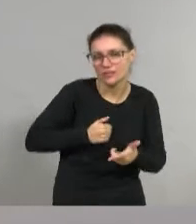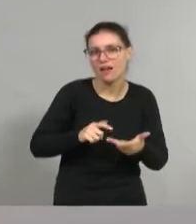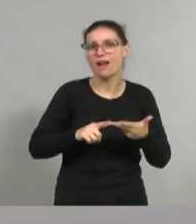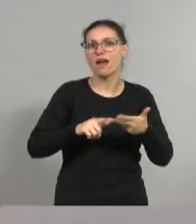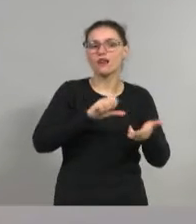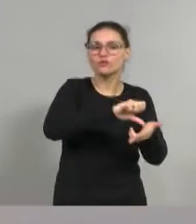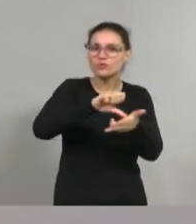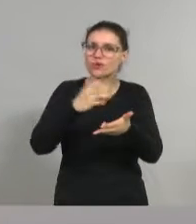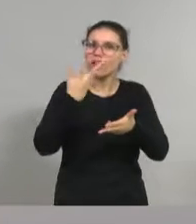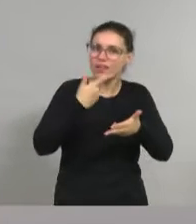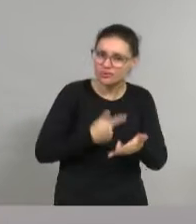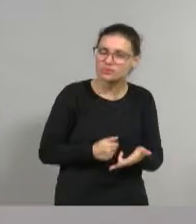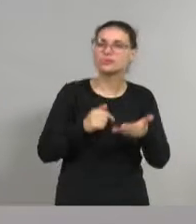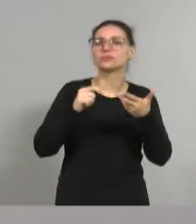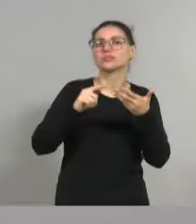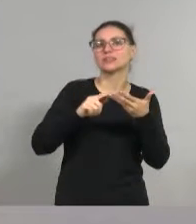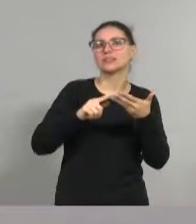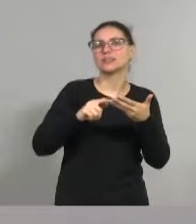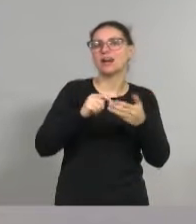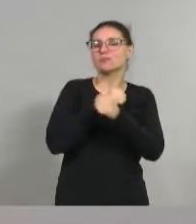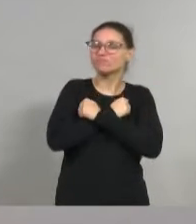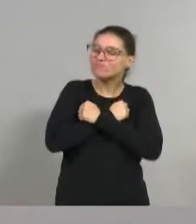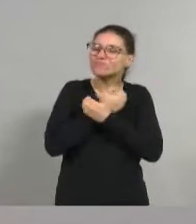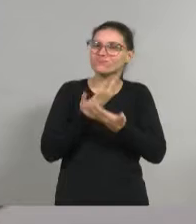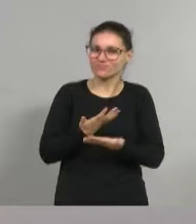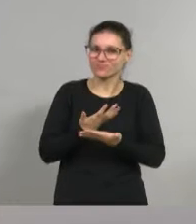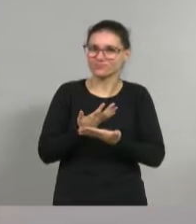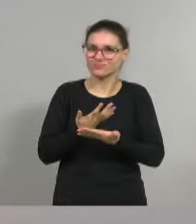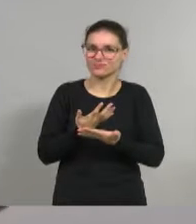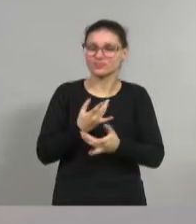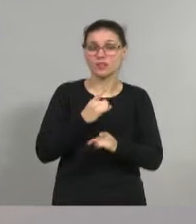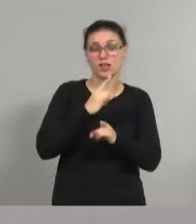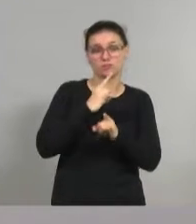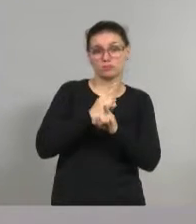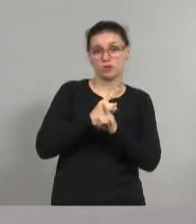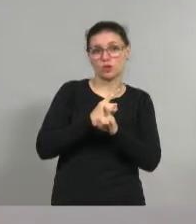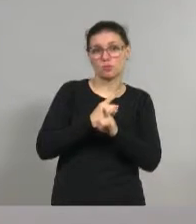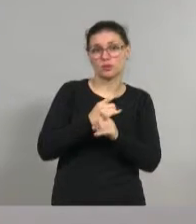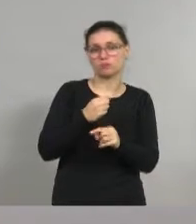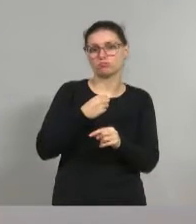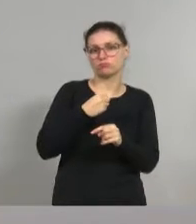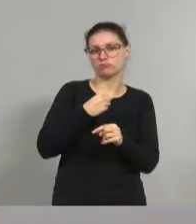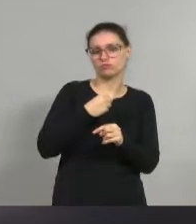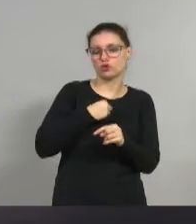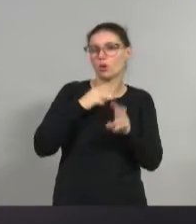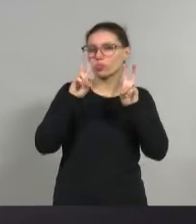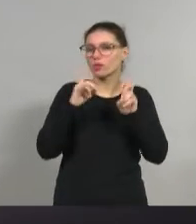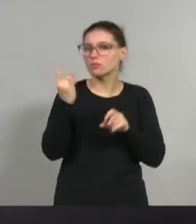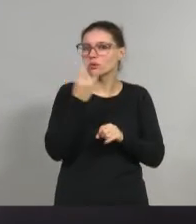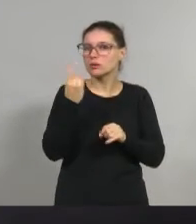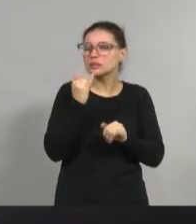acogidos con lo que pasa acá en la universidad. Entonces siempre que intento hablar de nuestra uni,